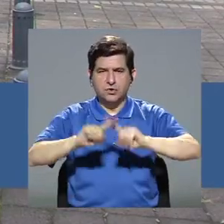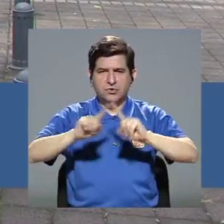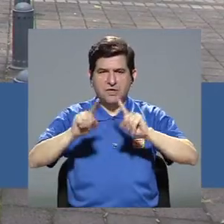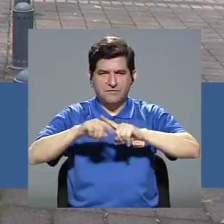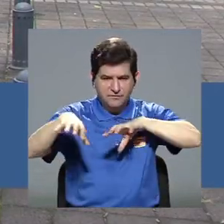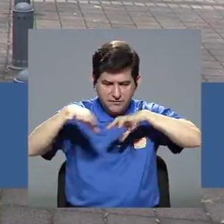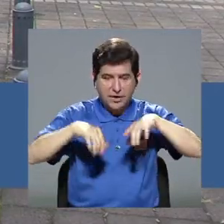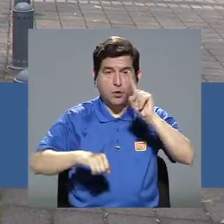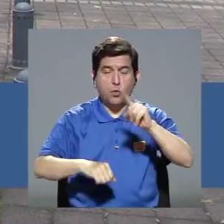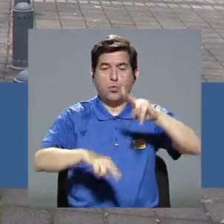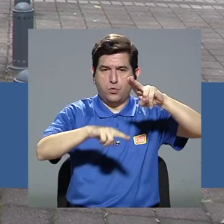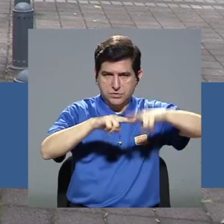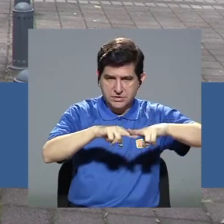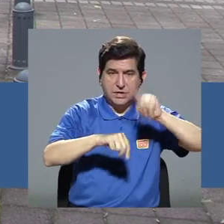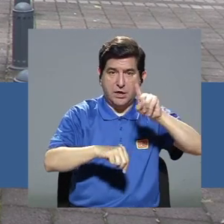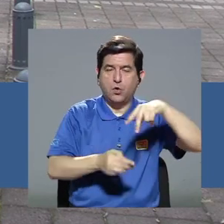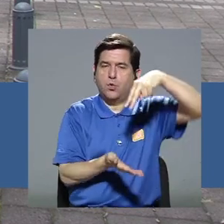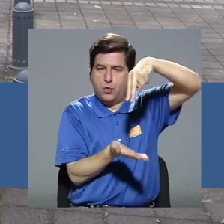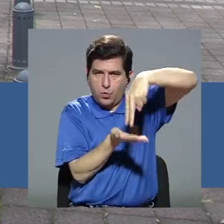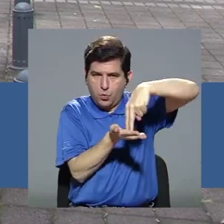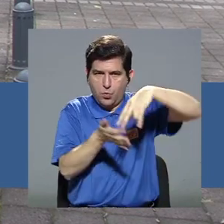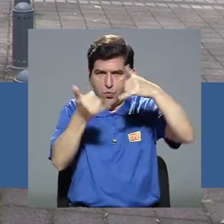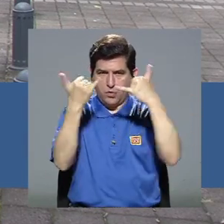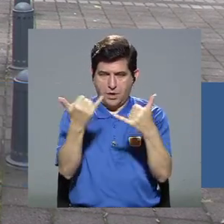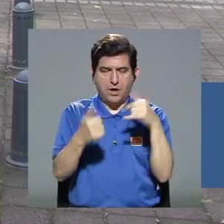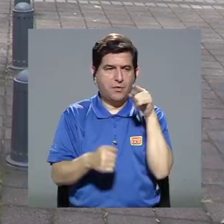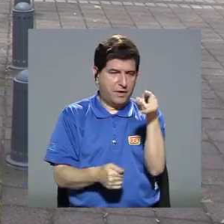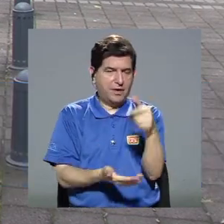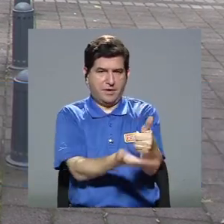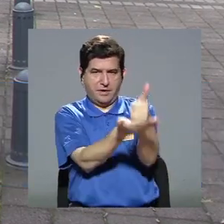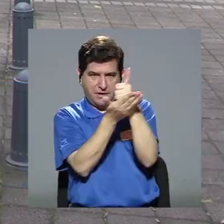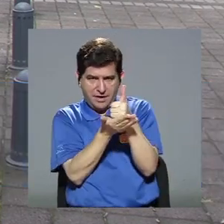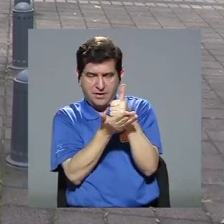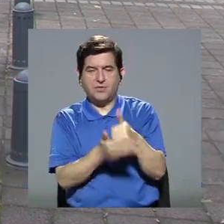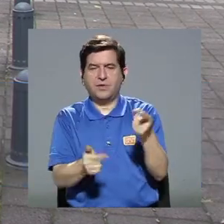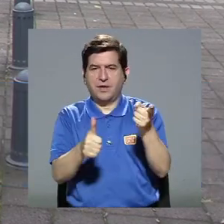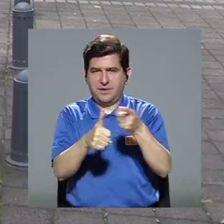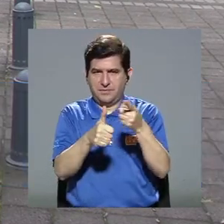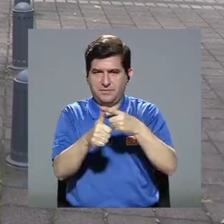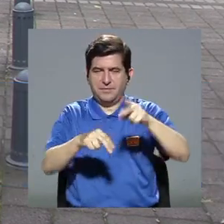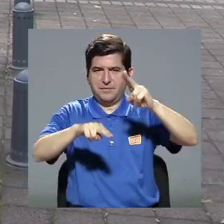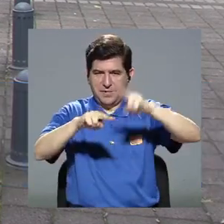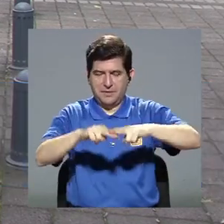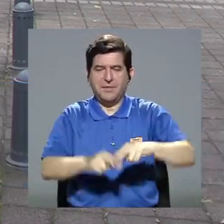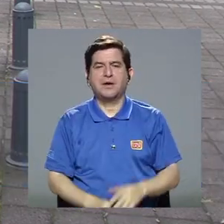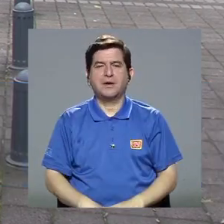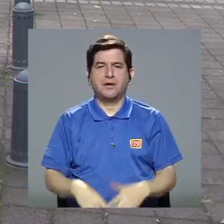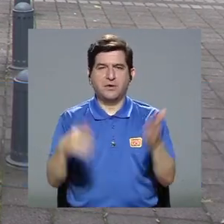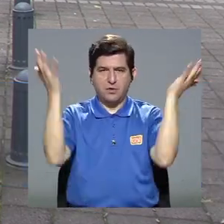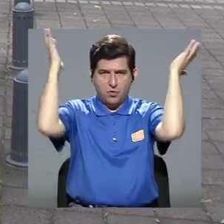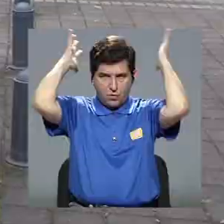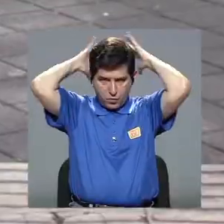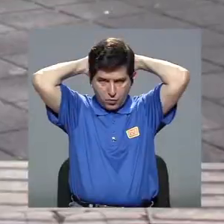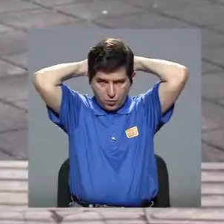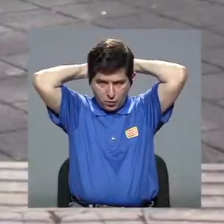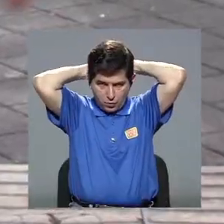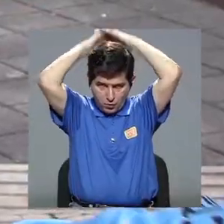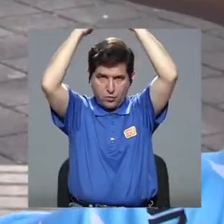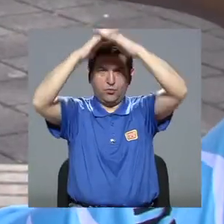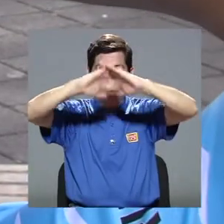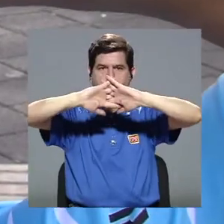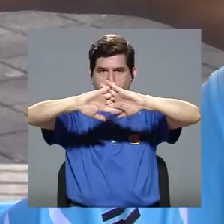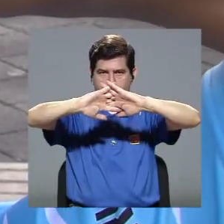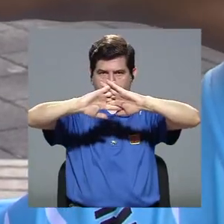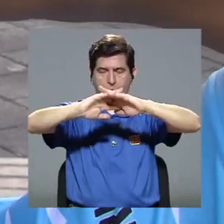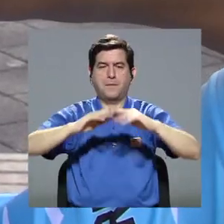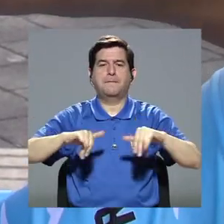dos ejercicios, uno sentado, uno de pie, ahorita Sergio nos va a ayudar primero sentado, entonces vamos a entrelazar las manos detrás de la cabeza,